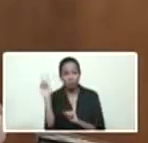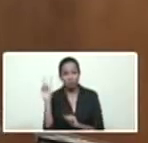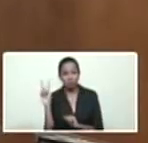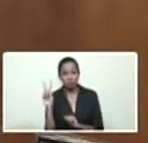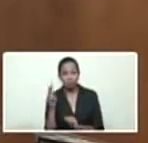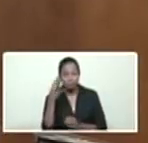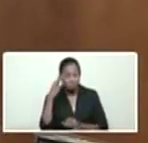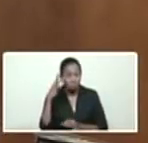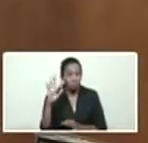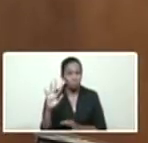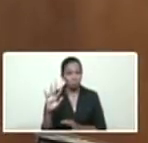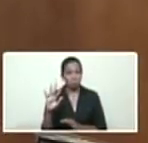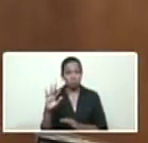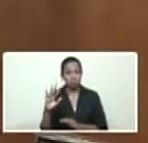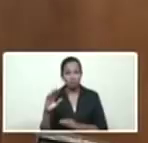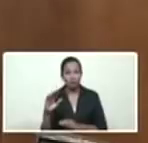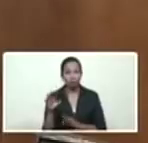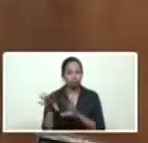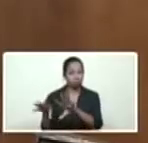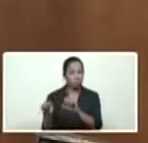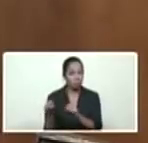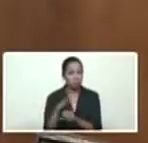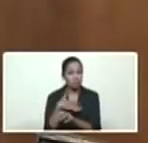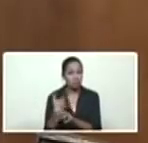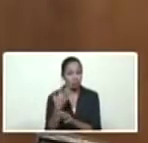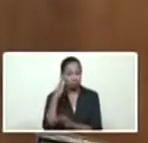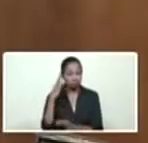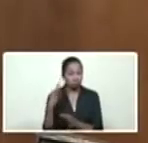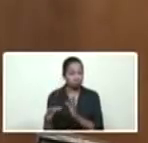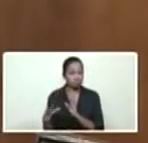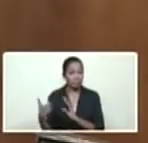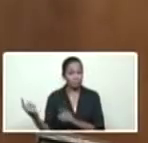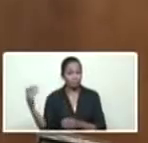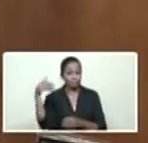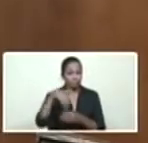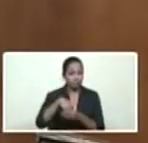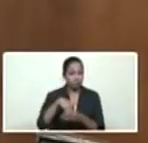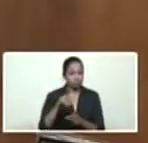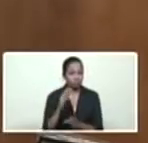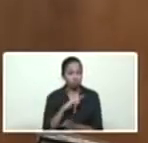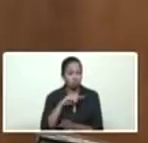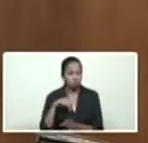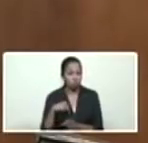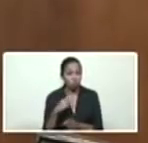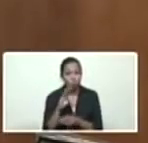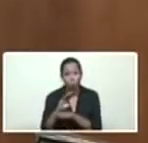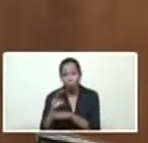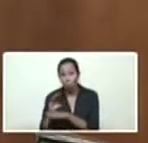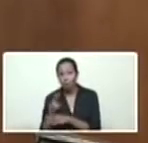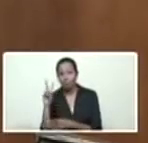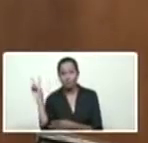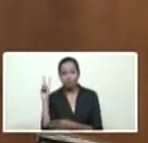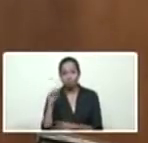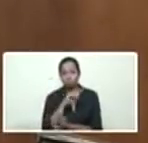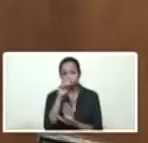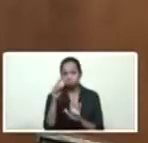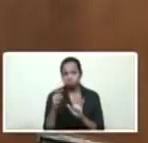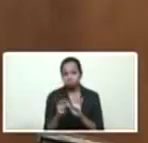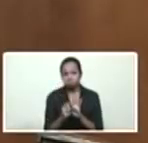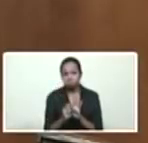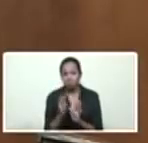imperialista, en medio de esta situación, pretendiera algo algún día. Garantizando, con las tropas, con la